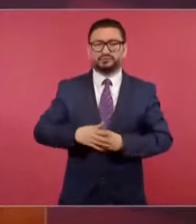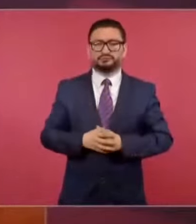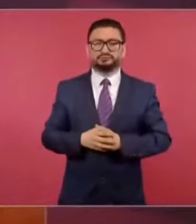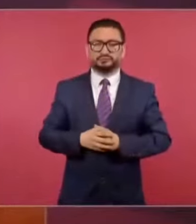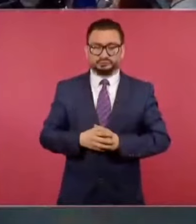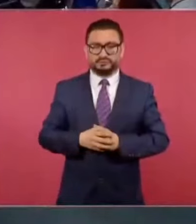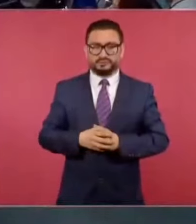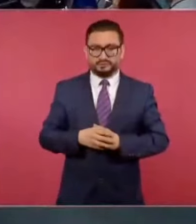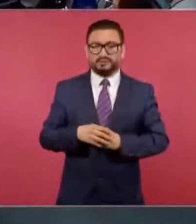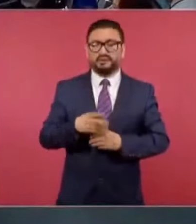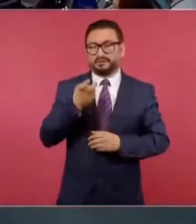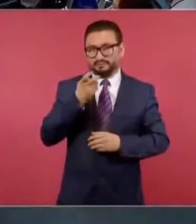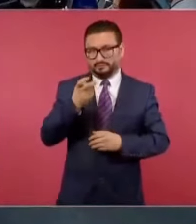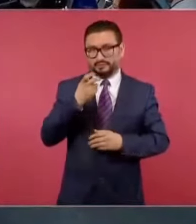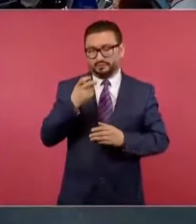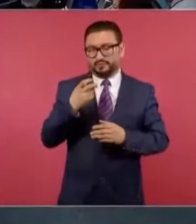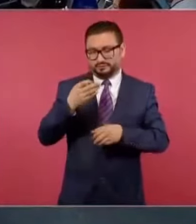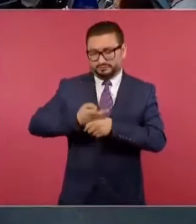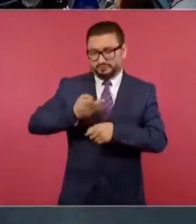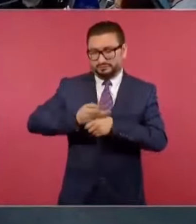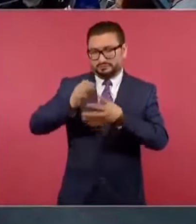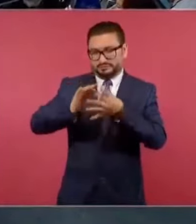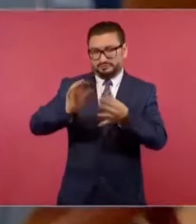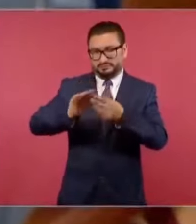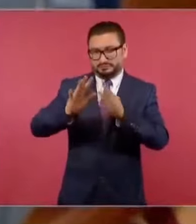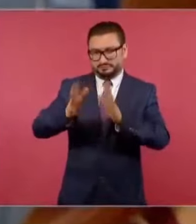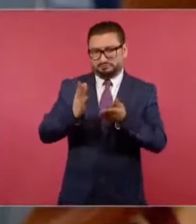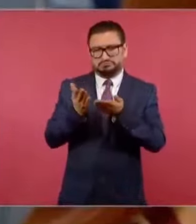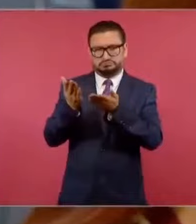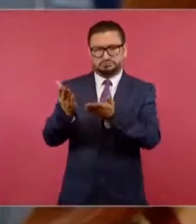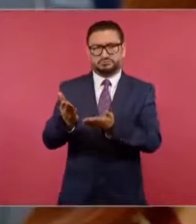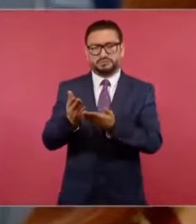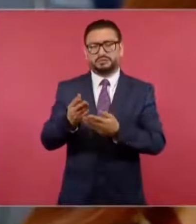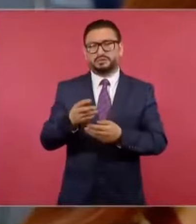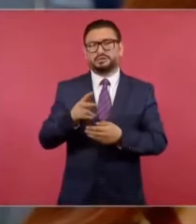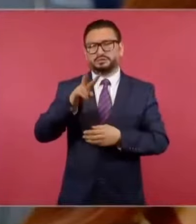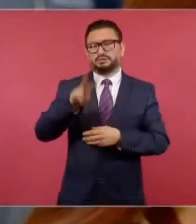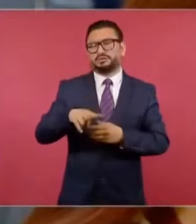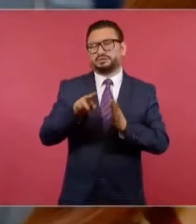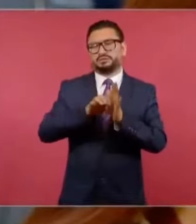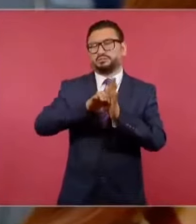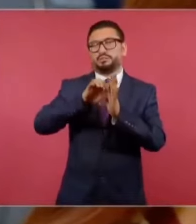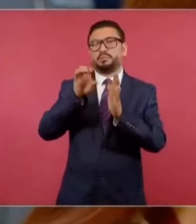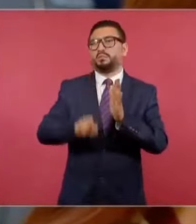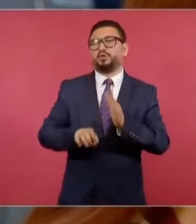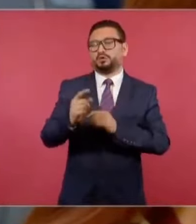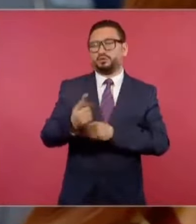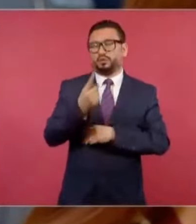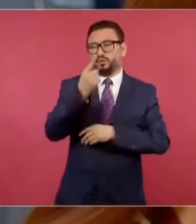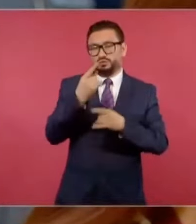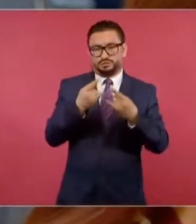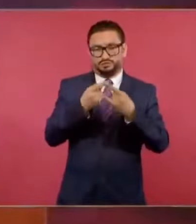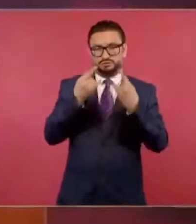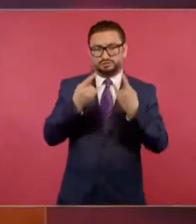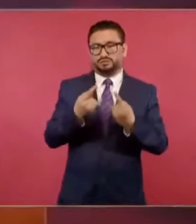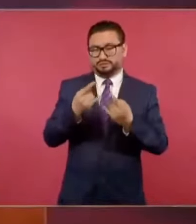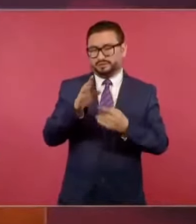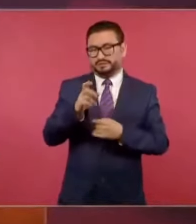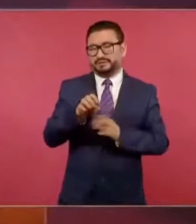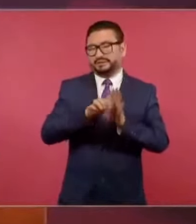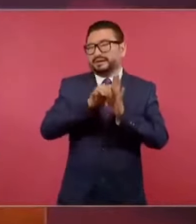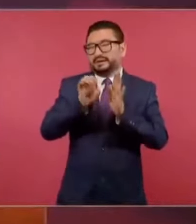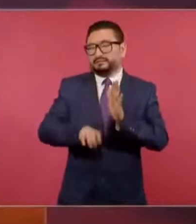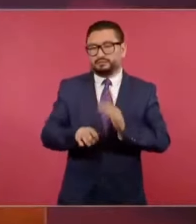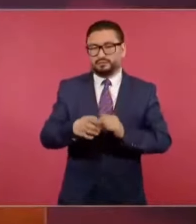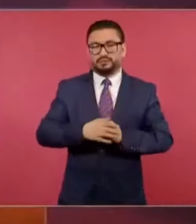en esto que le acabo de decir. Y efectivamente, por ejemplo, hay un caso, por ponerle un ejemplo,